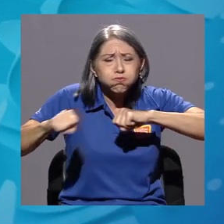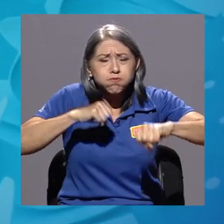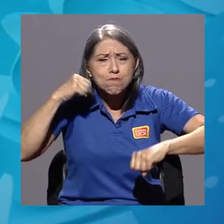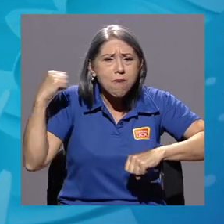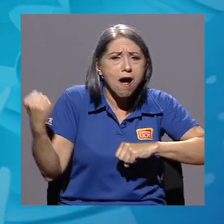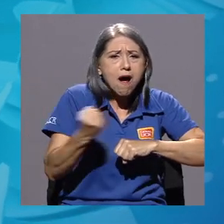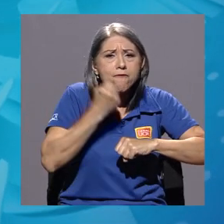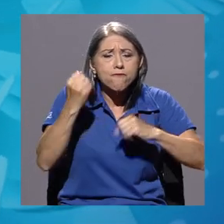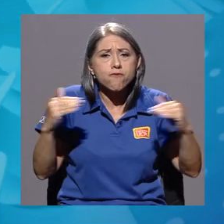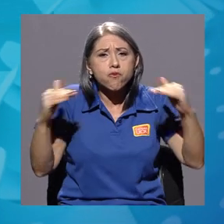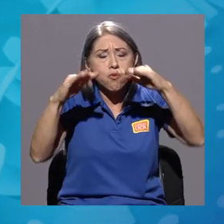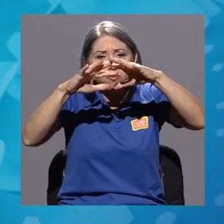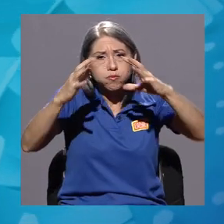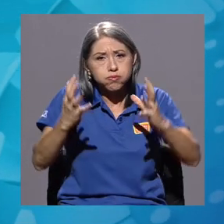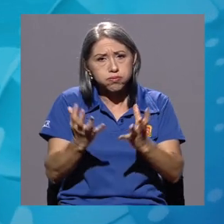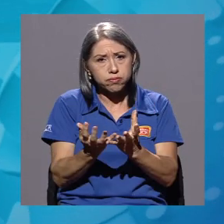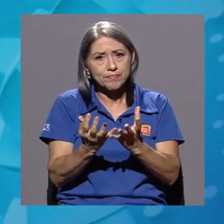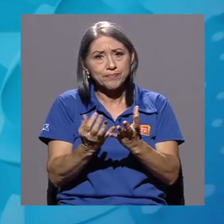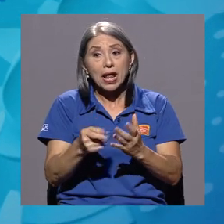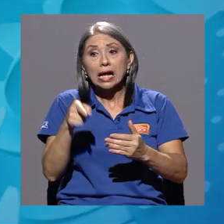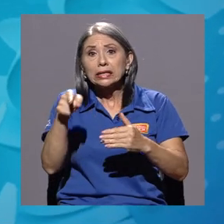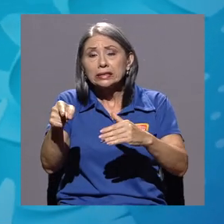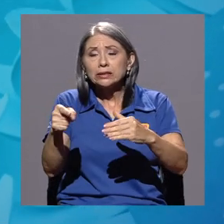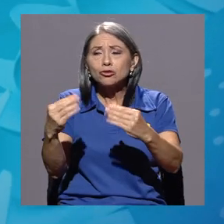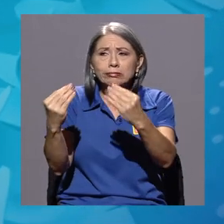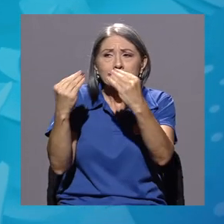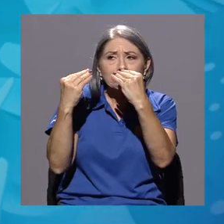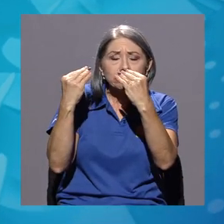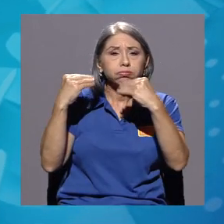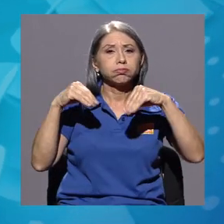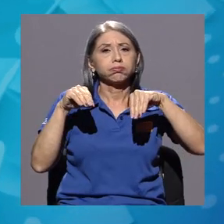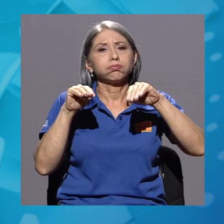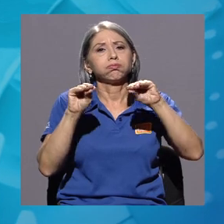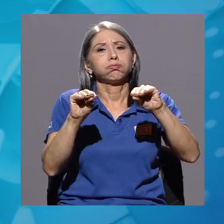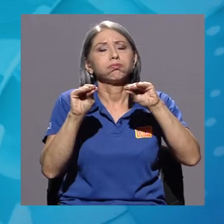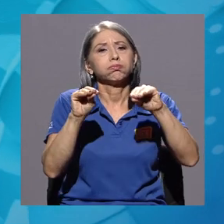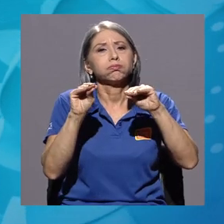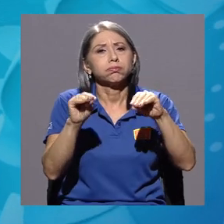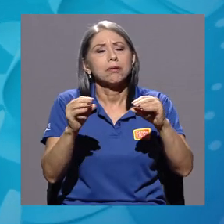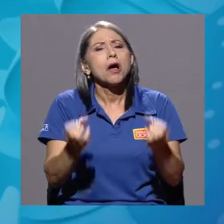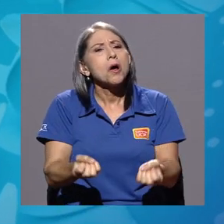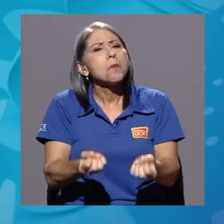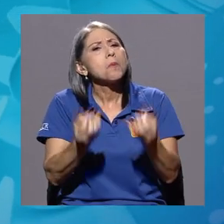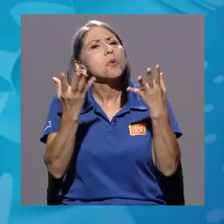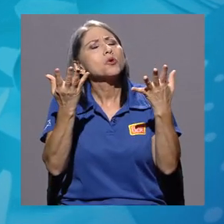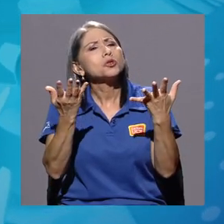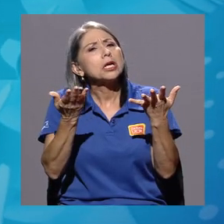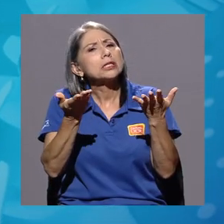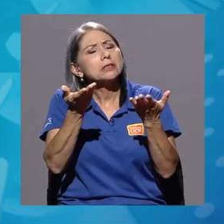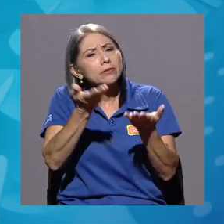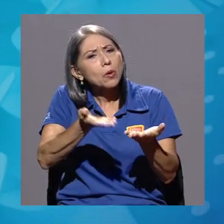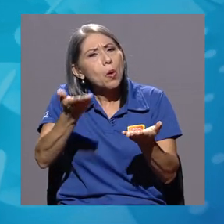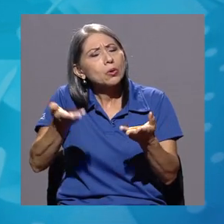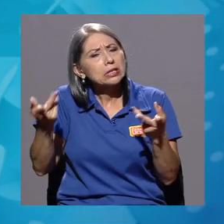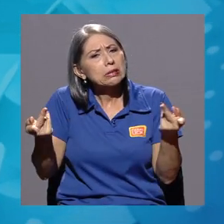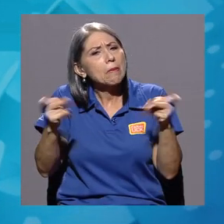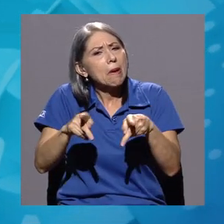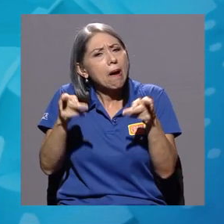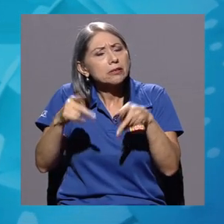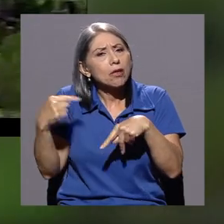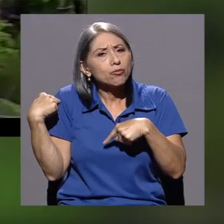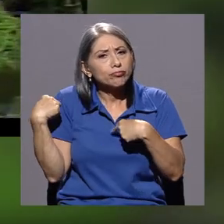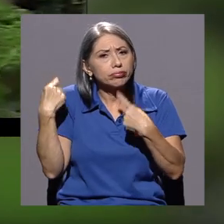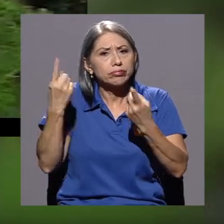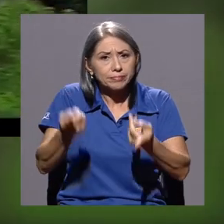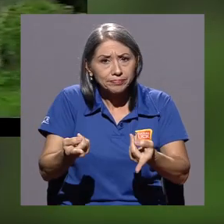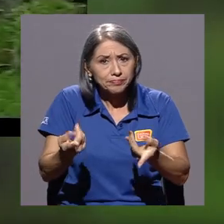y ha dejado enseñanzas y ha dejado muchos caminos que se han recorrido desde ese